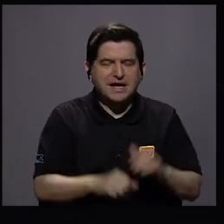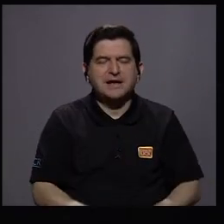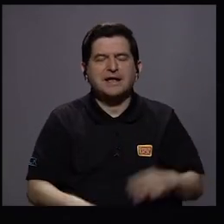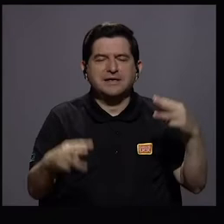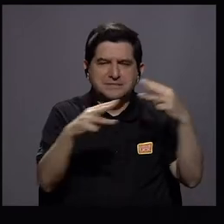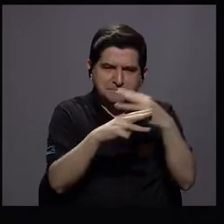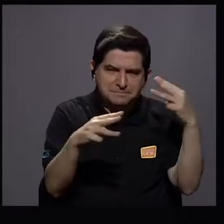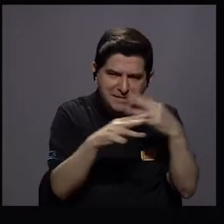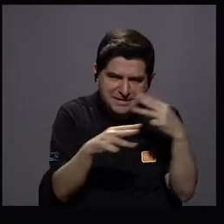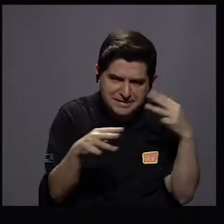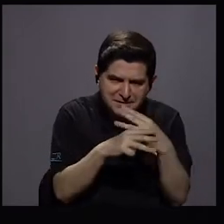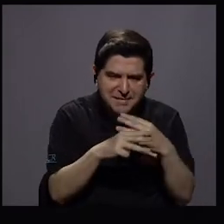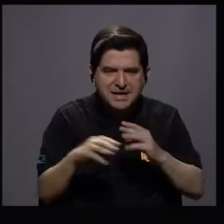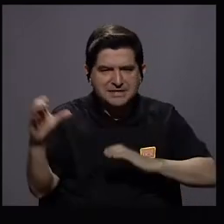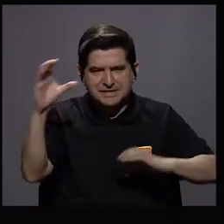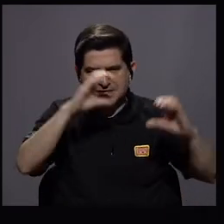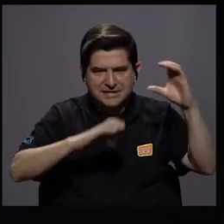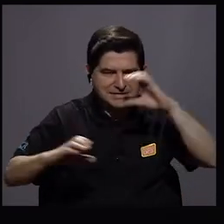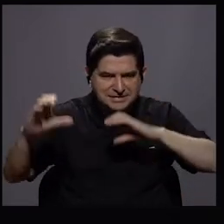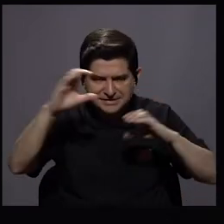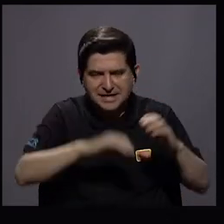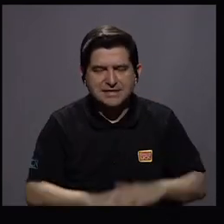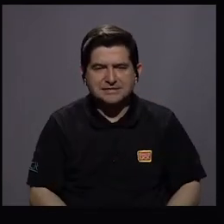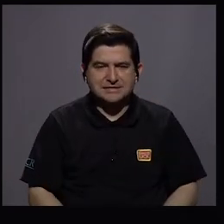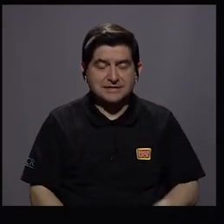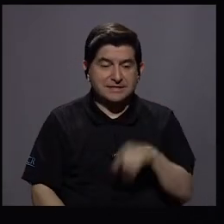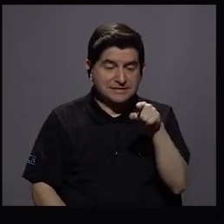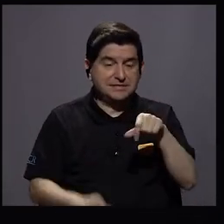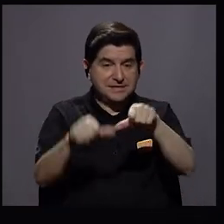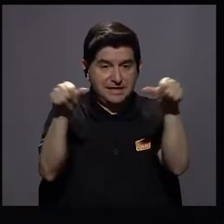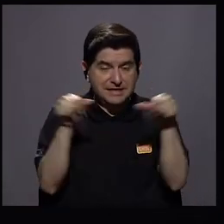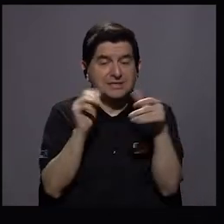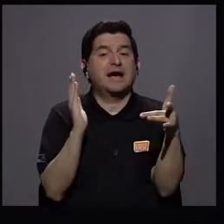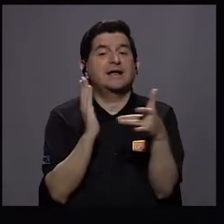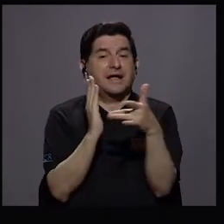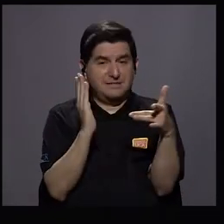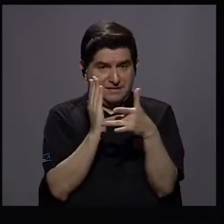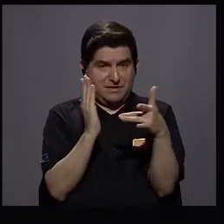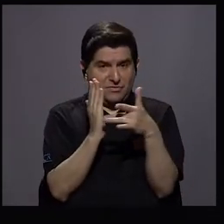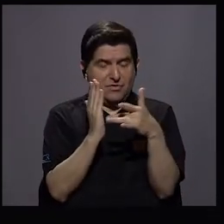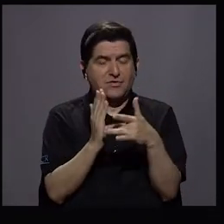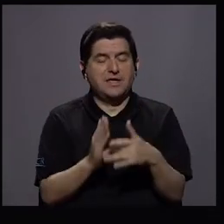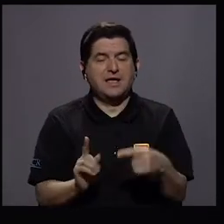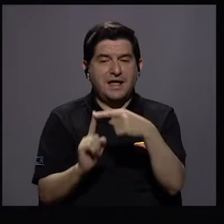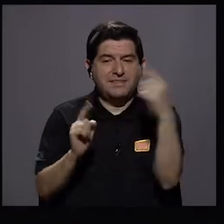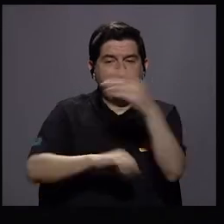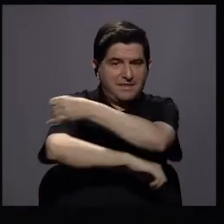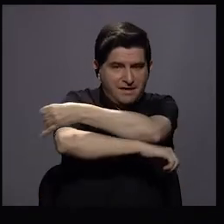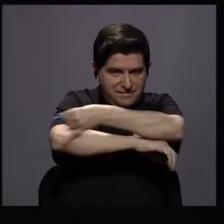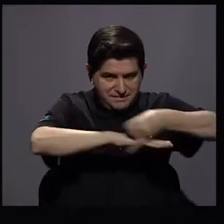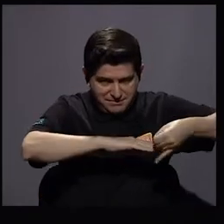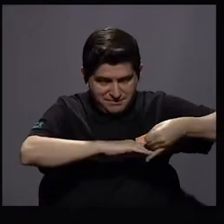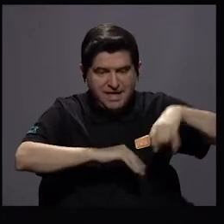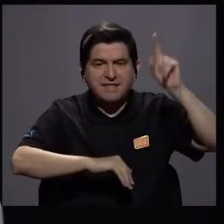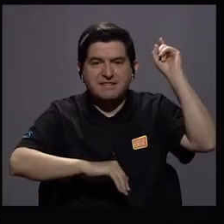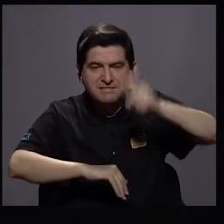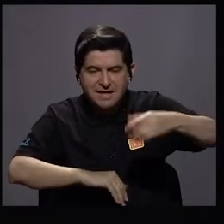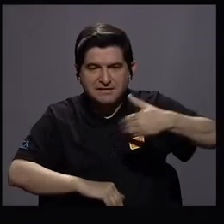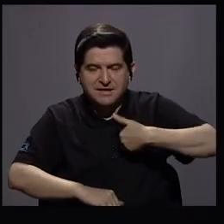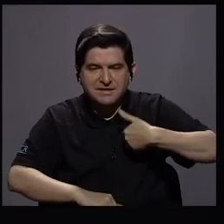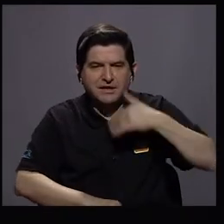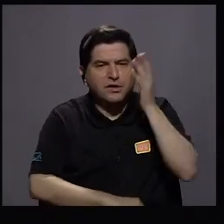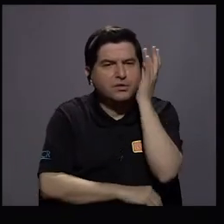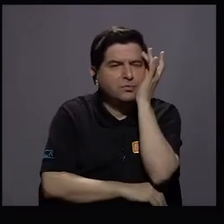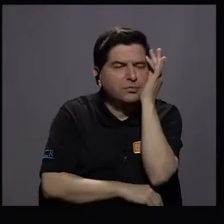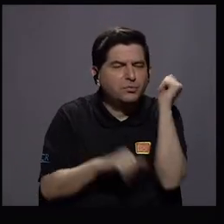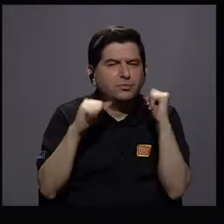por supuesto, todas las ciencias básicas y a la luz de eso, también la tecnología de por sí, de las ingenierías, deberían de tener una preocupación